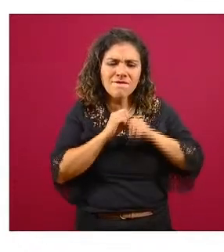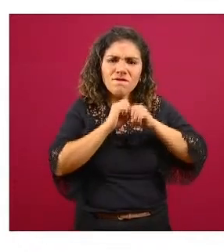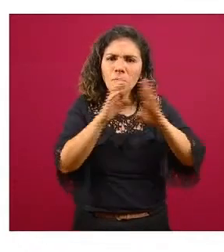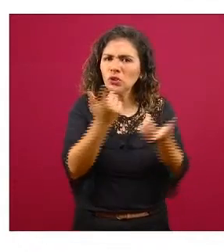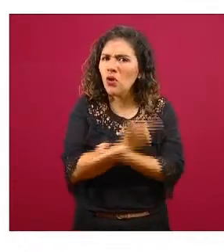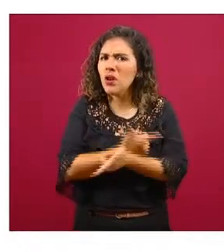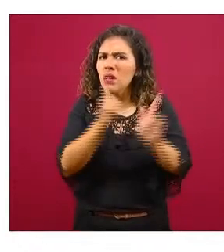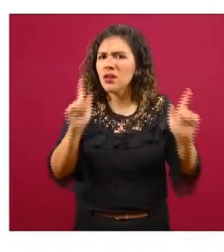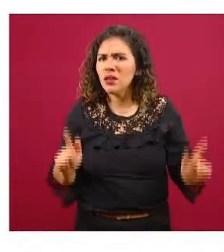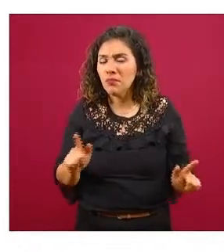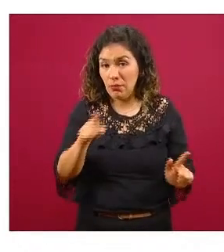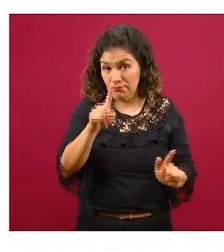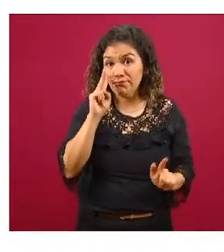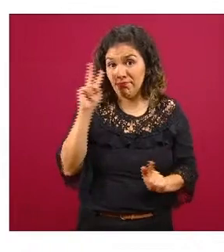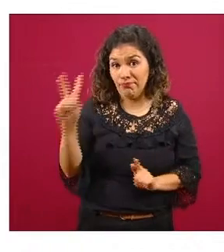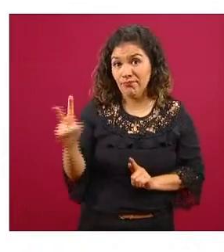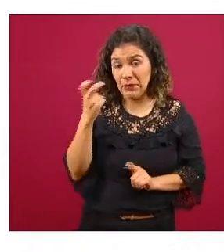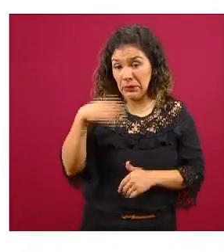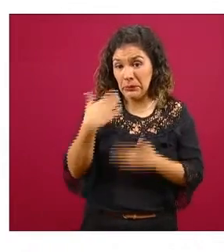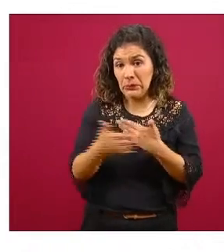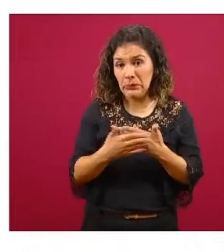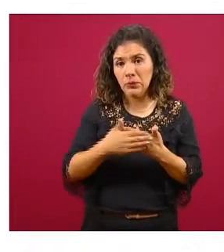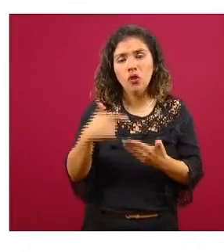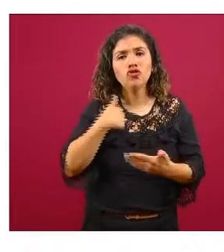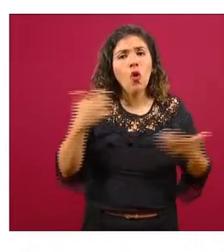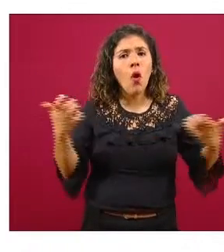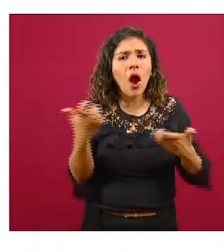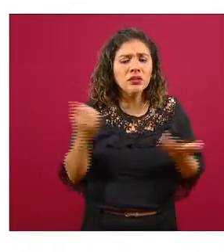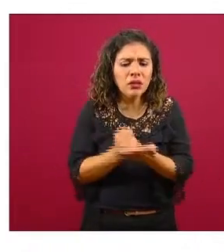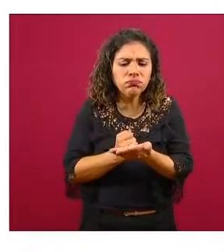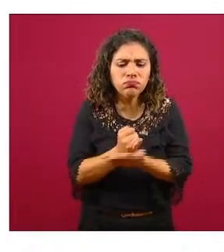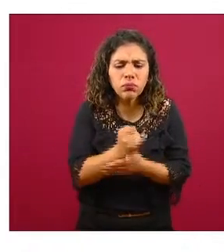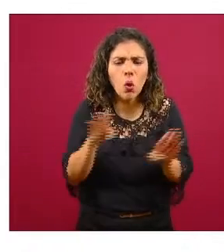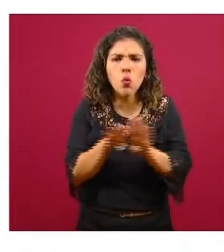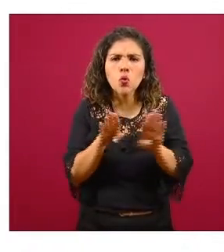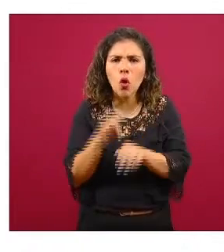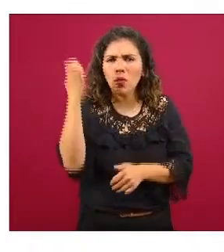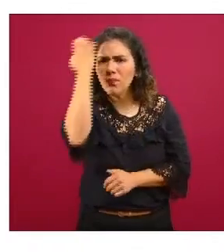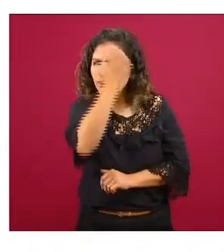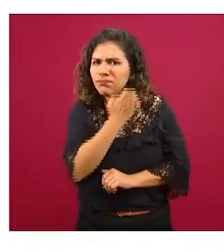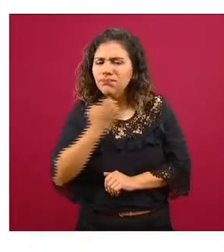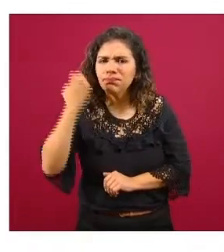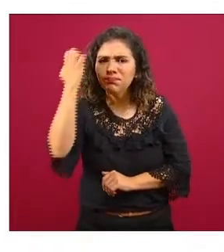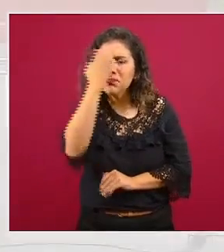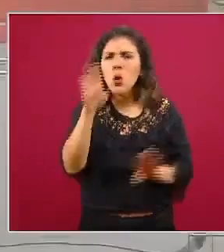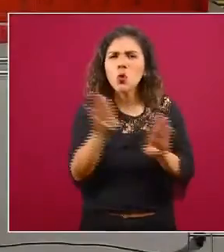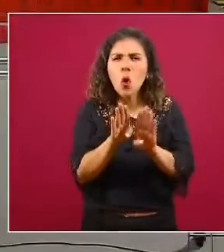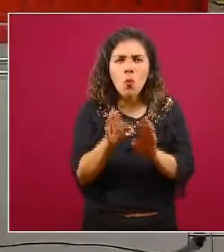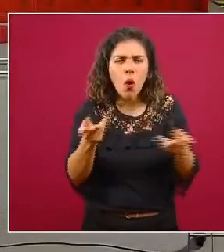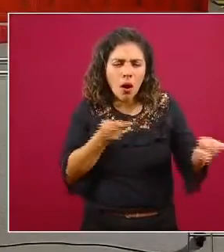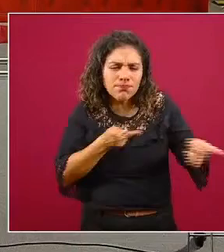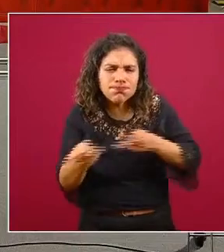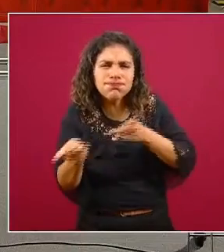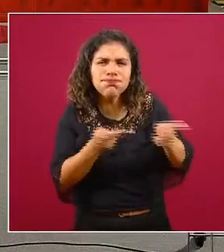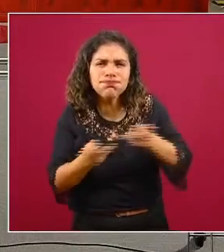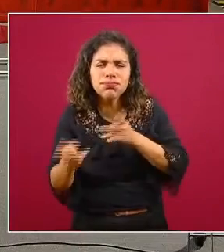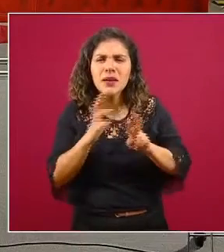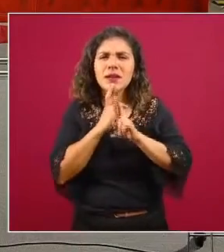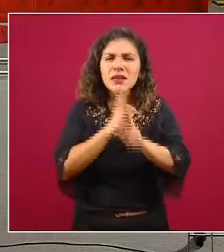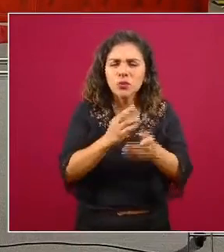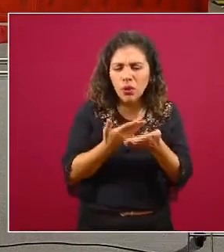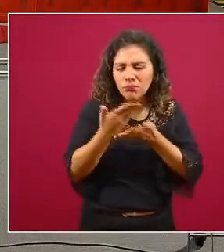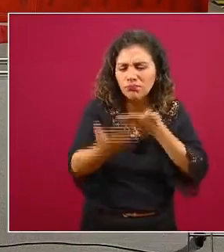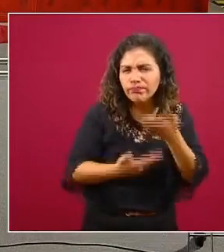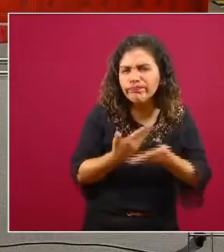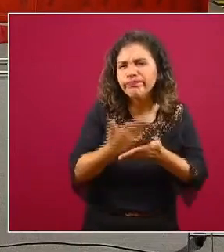que ahorita ustedes van a ver y nosotros tomar las decisiones de cómo hacer el análisis cómo interpretar los resultados que estábamos